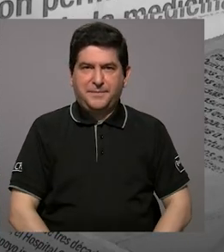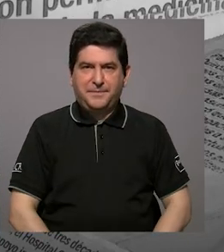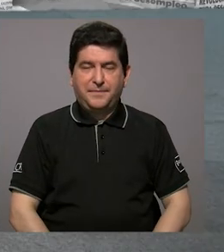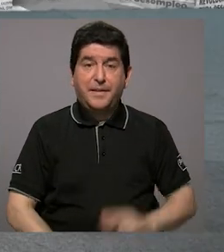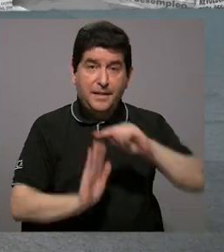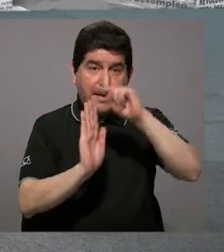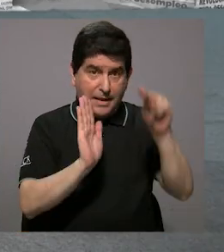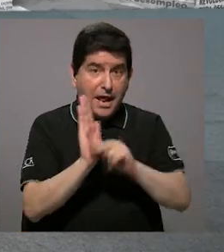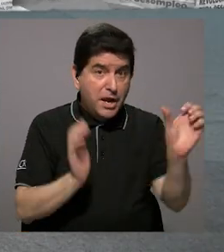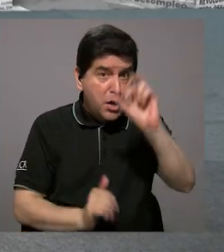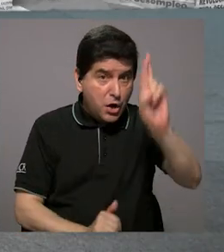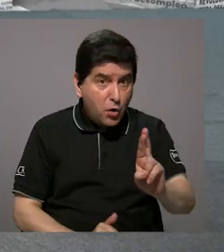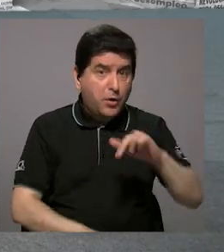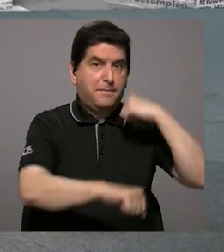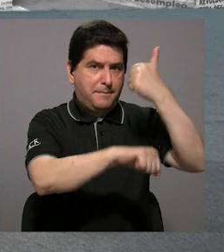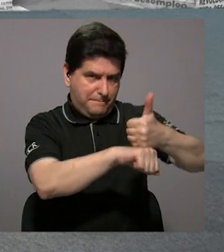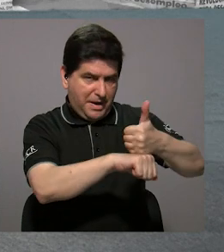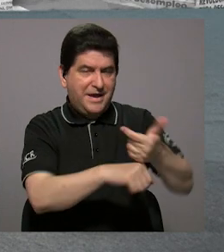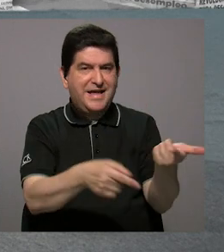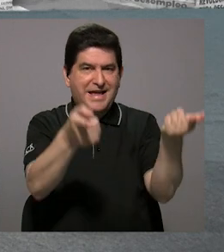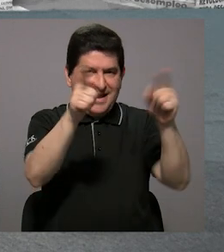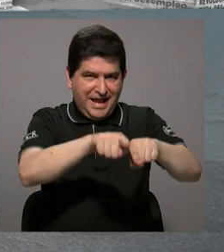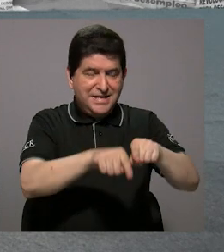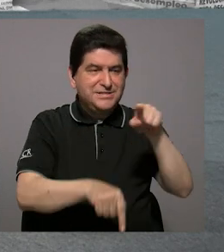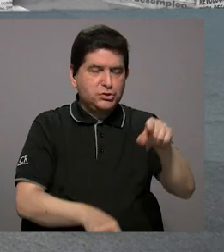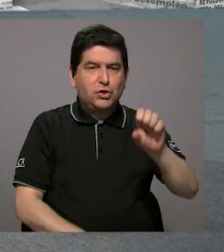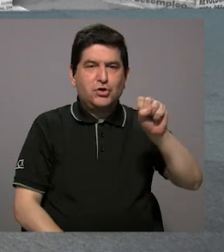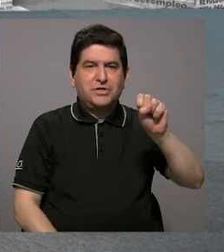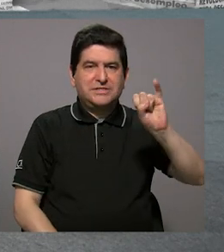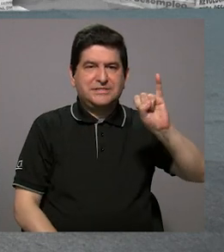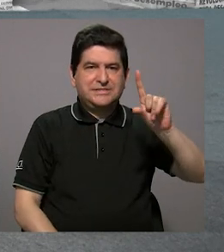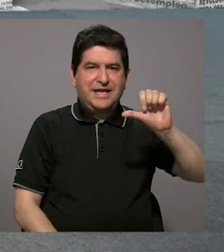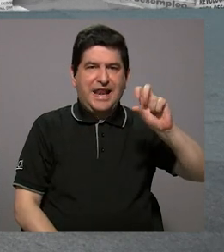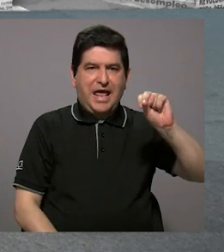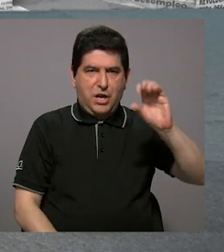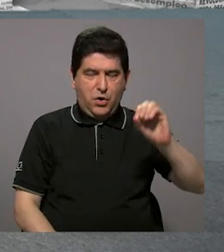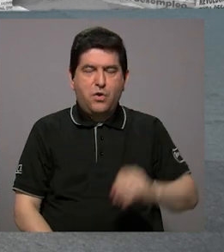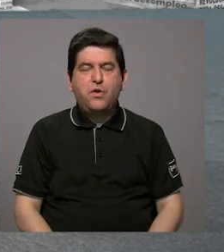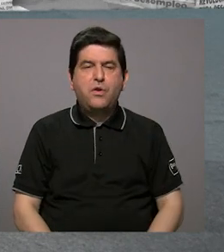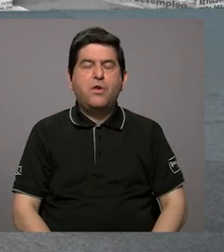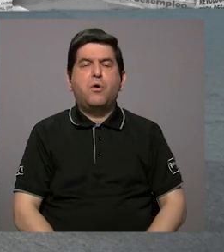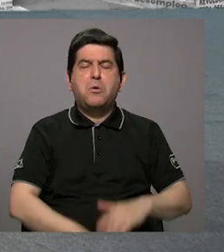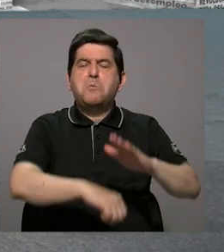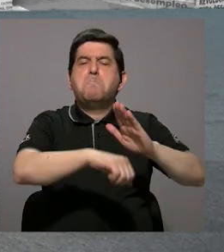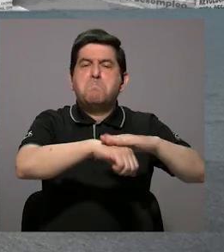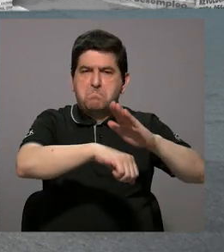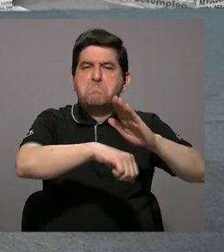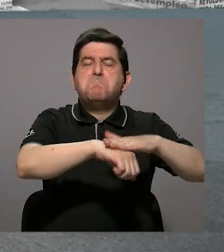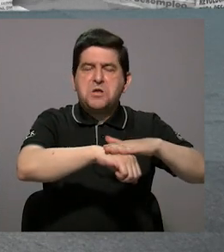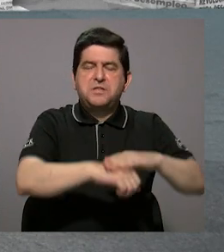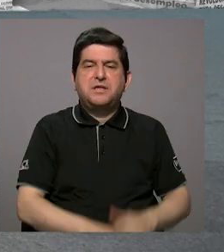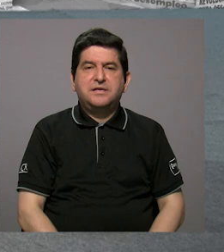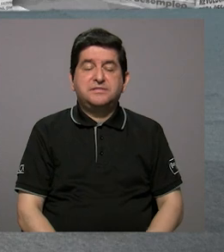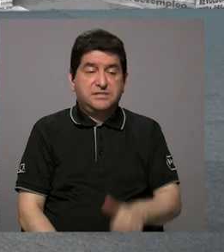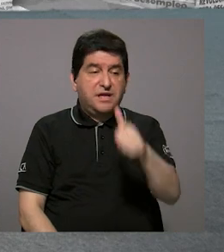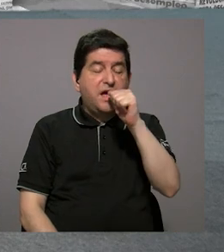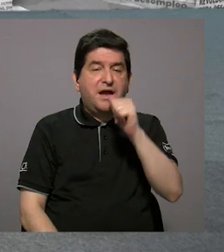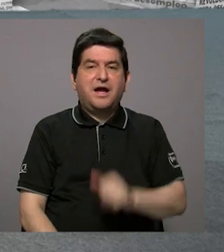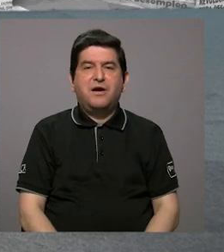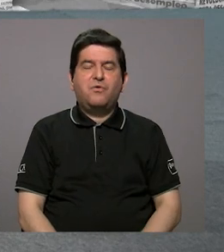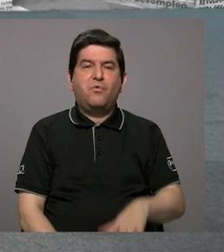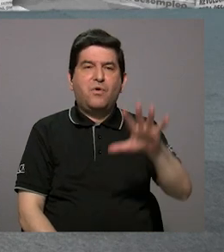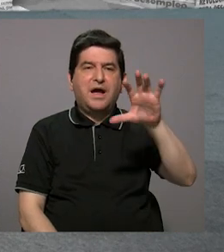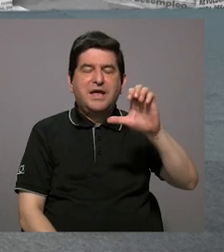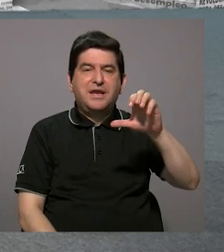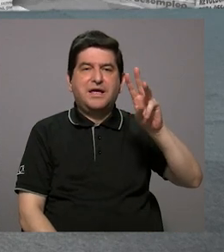normativa en Costa Rica establece que en el caso del sileno el nivel permisible en cuerpos de agua